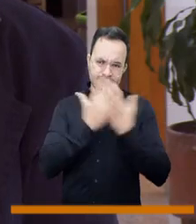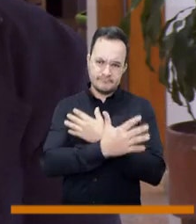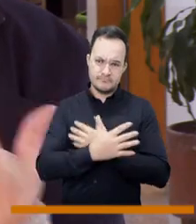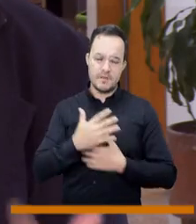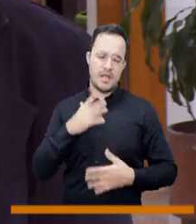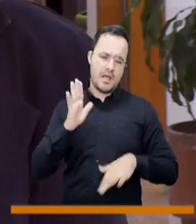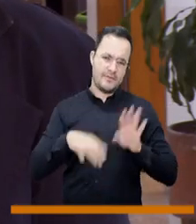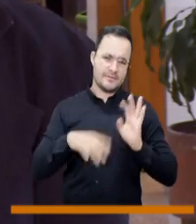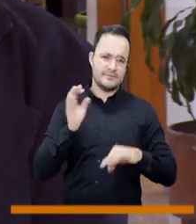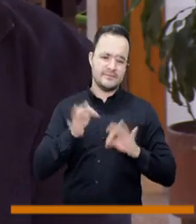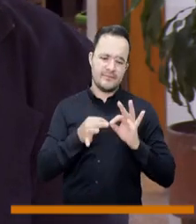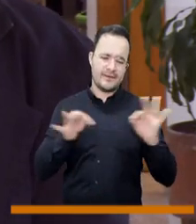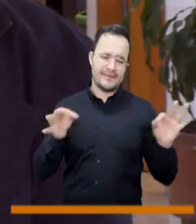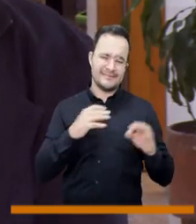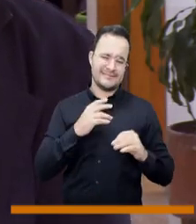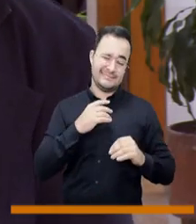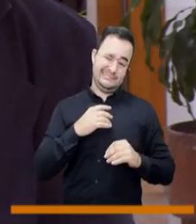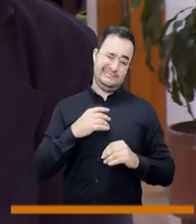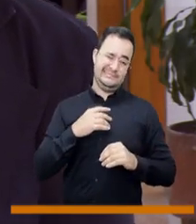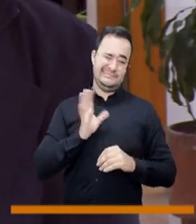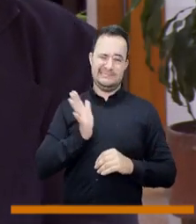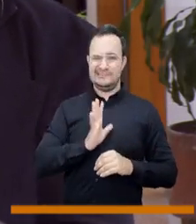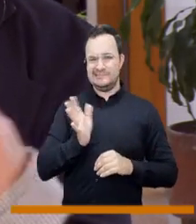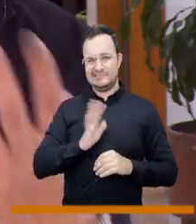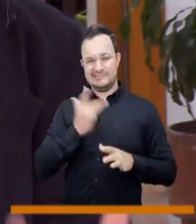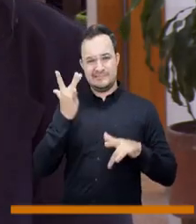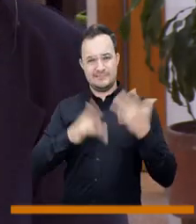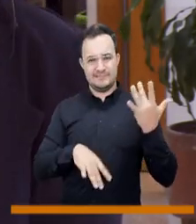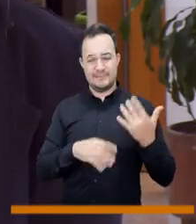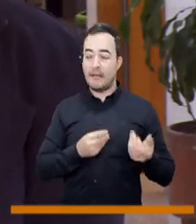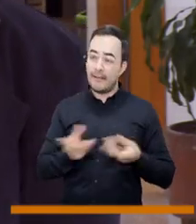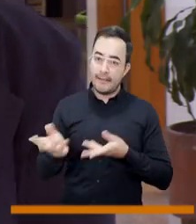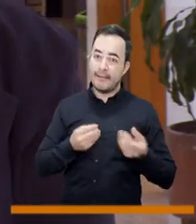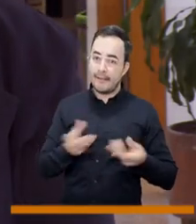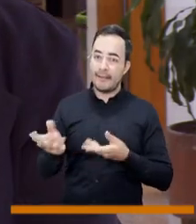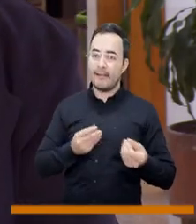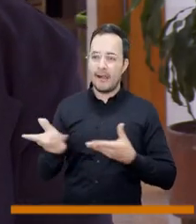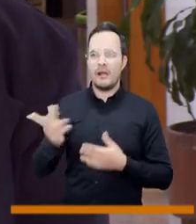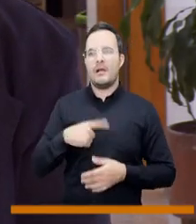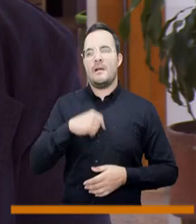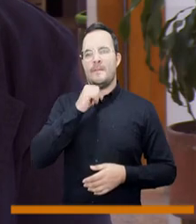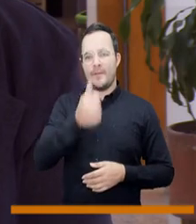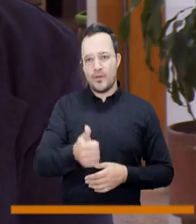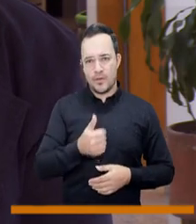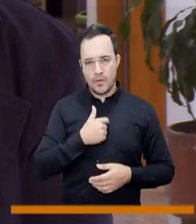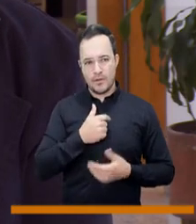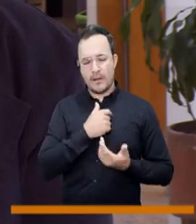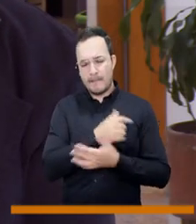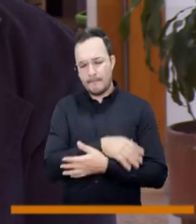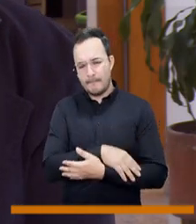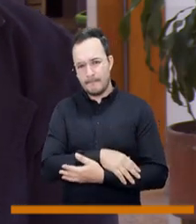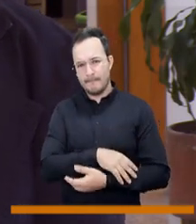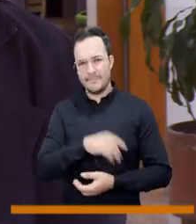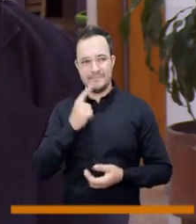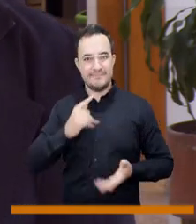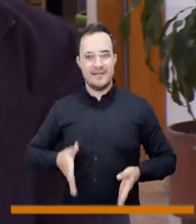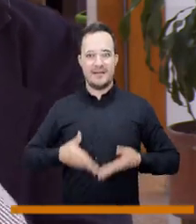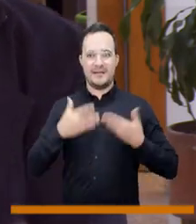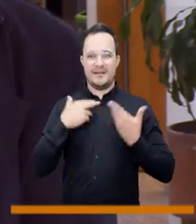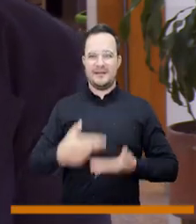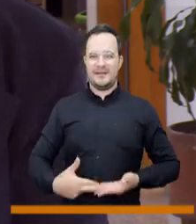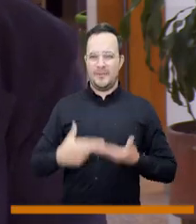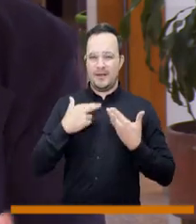personas que tienen la pérdida perinatal. Empleamos algunas frases de cajón que de pronto no son como tan adecuadas y que lo